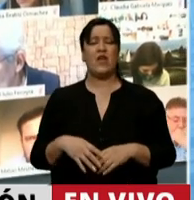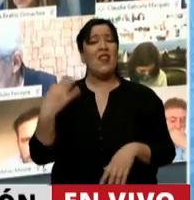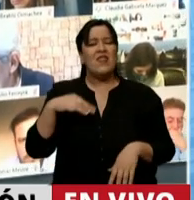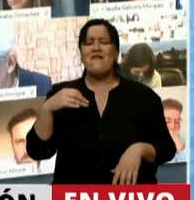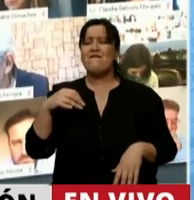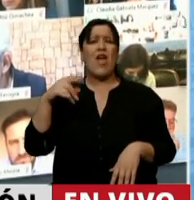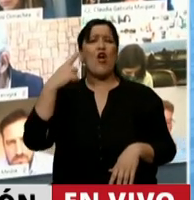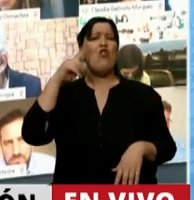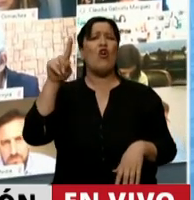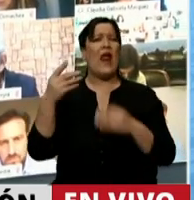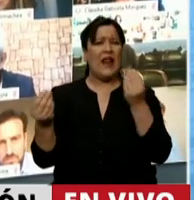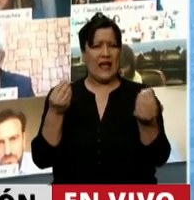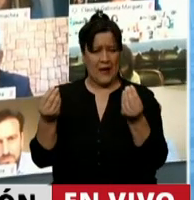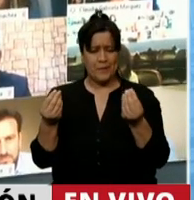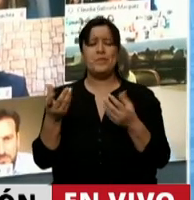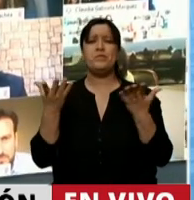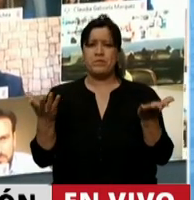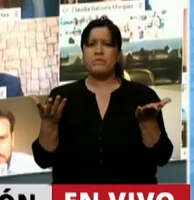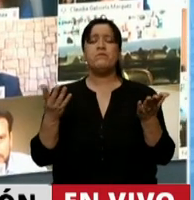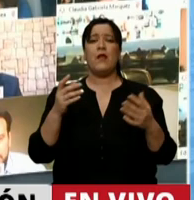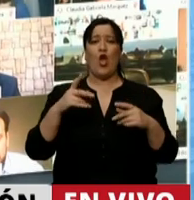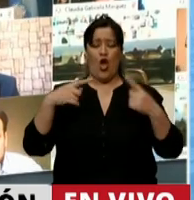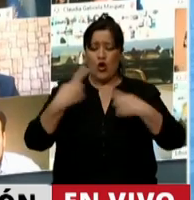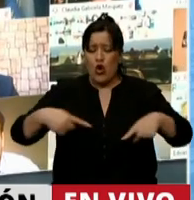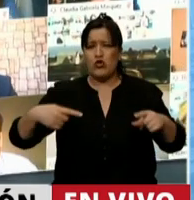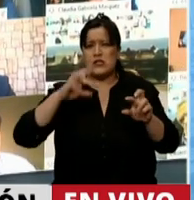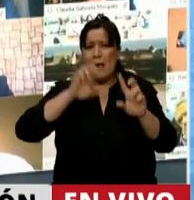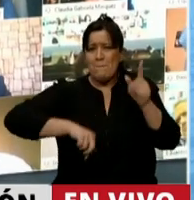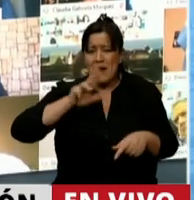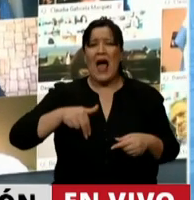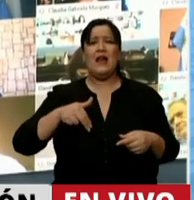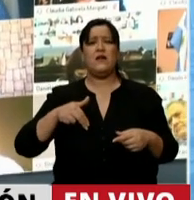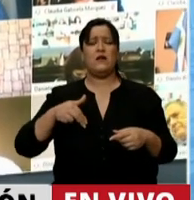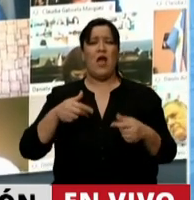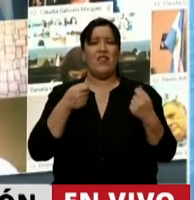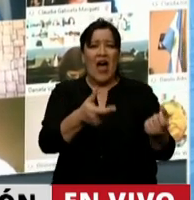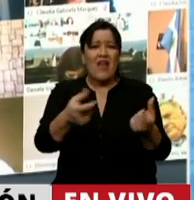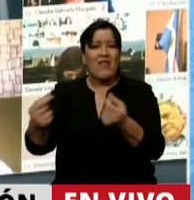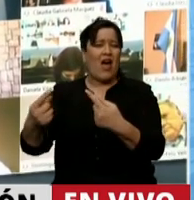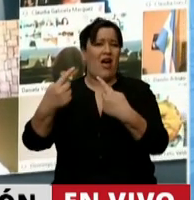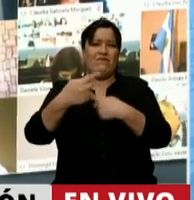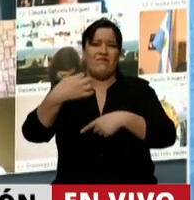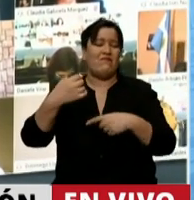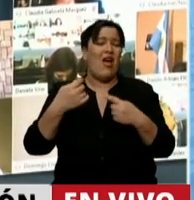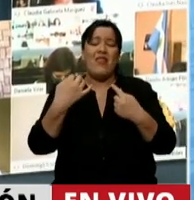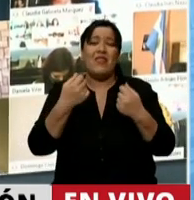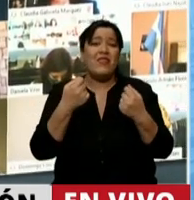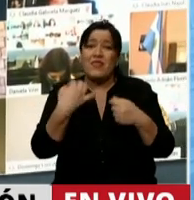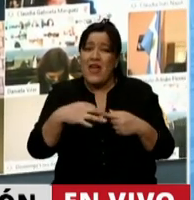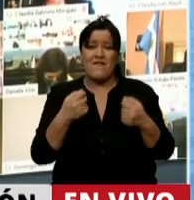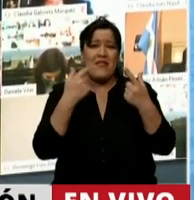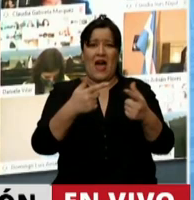lograr es que las mejores herramientas de política pública lleguen allí, a donde más se necesitan,